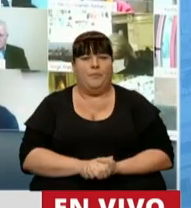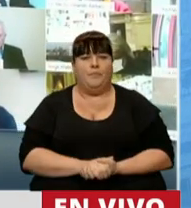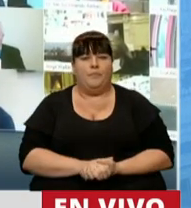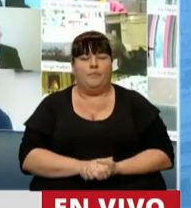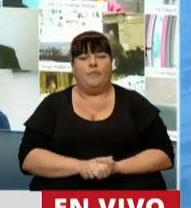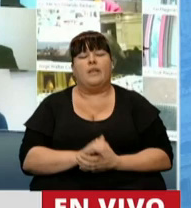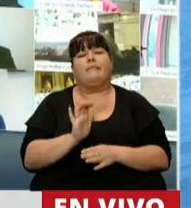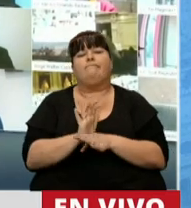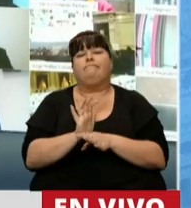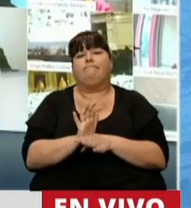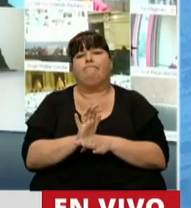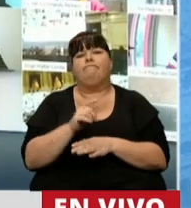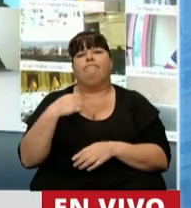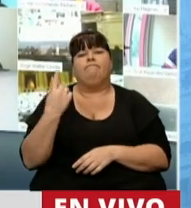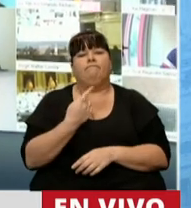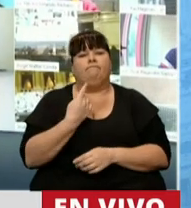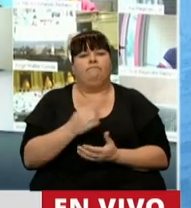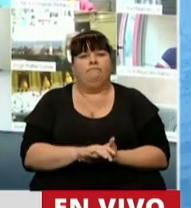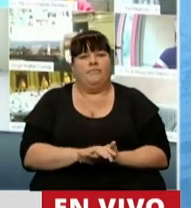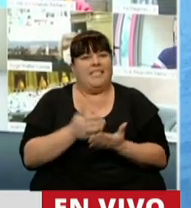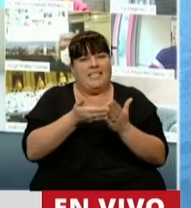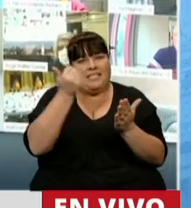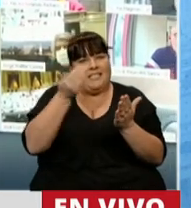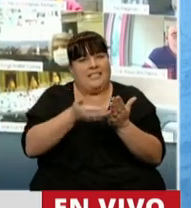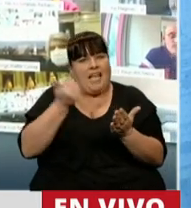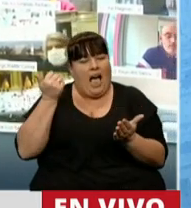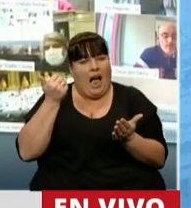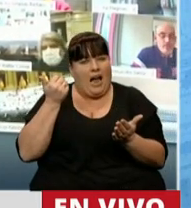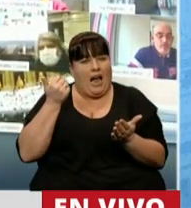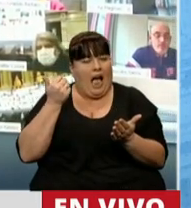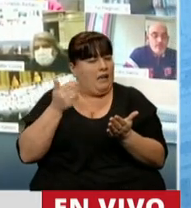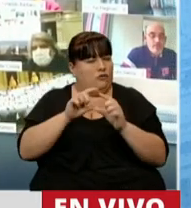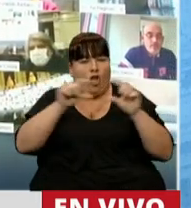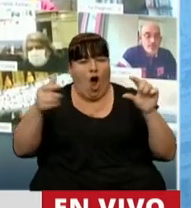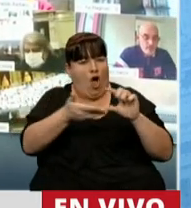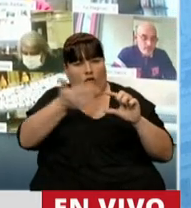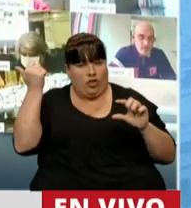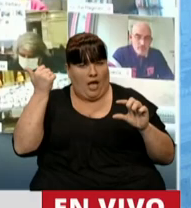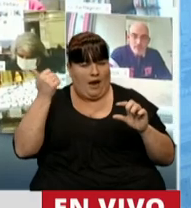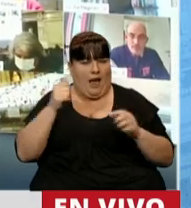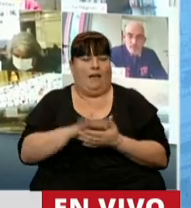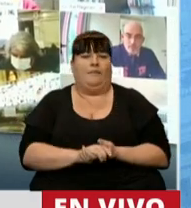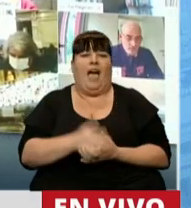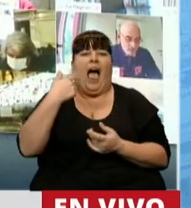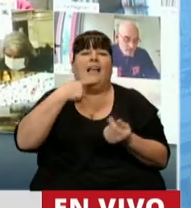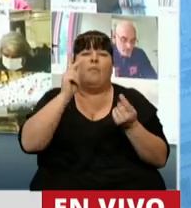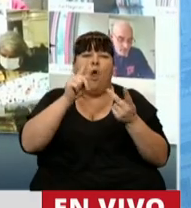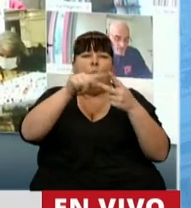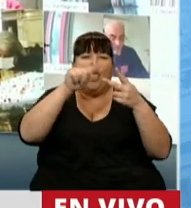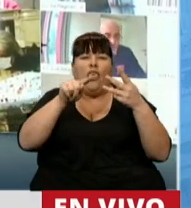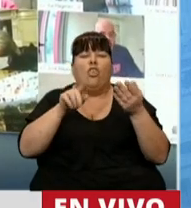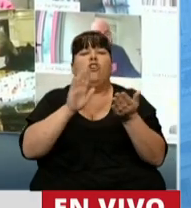Es decir, estamos eliminando por completo todas las restricciones que había